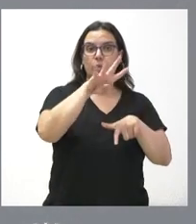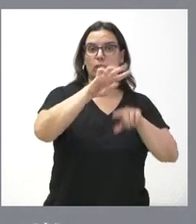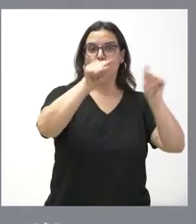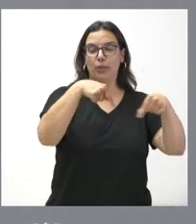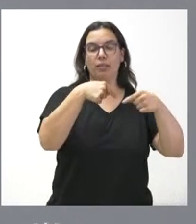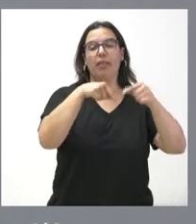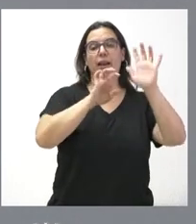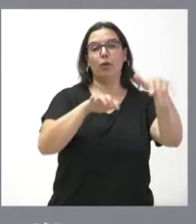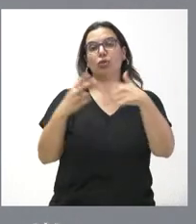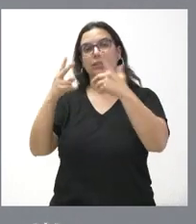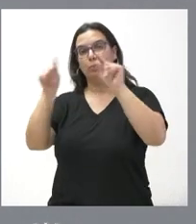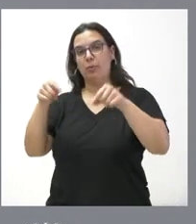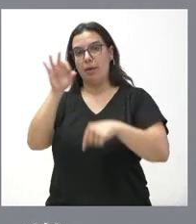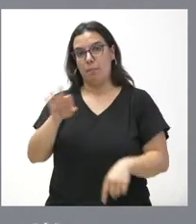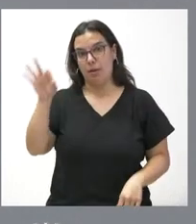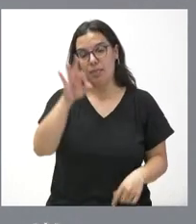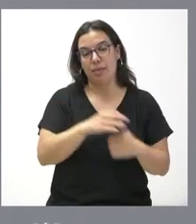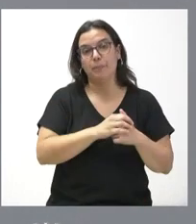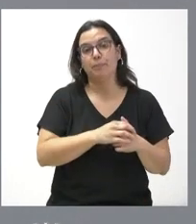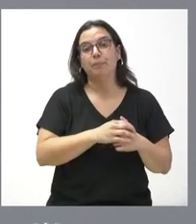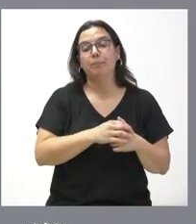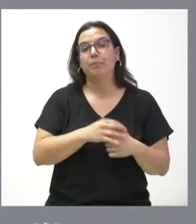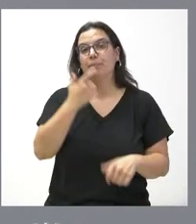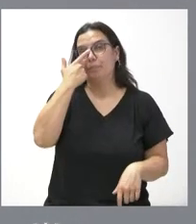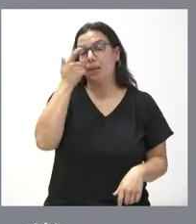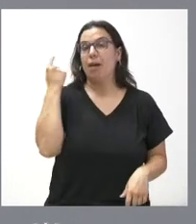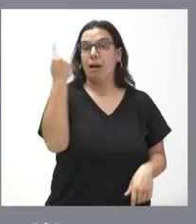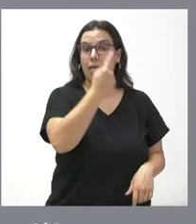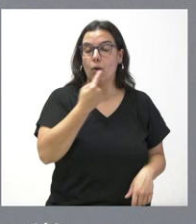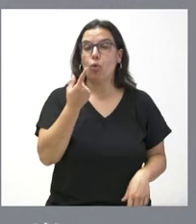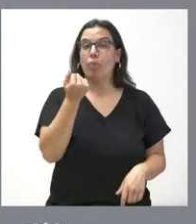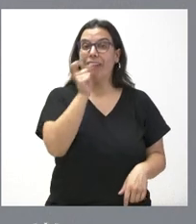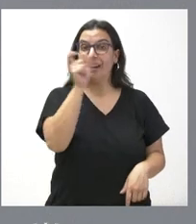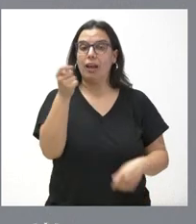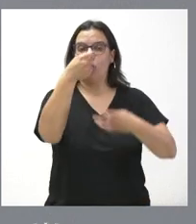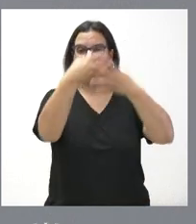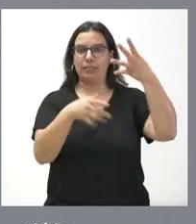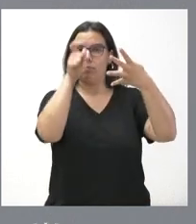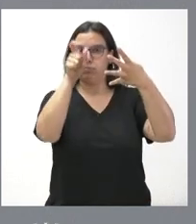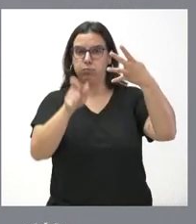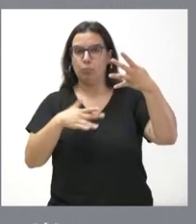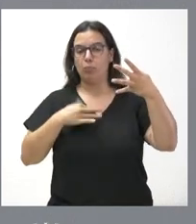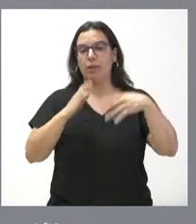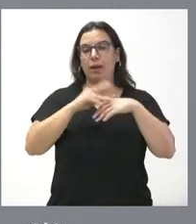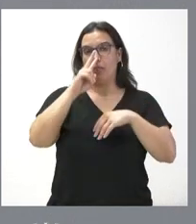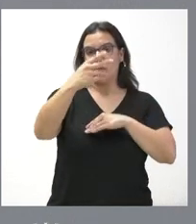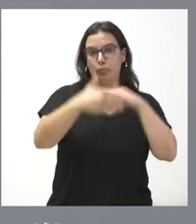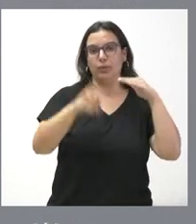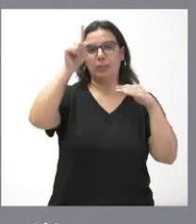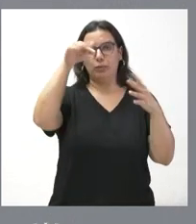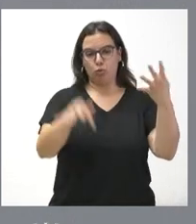7 en Palencia. El importe que les corresponde a cada uno de ellos para los dos próximos años y el importe global